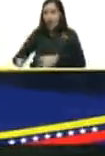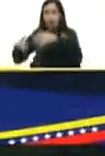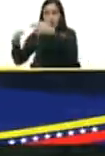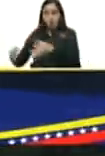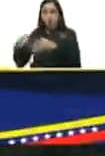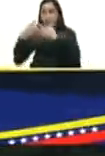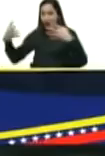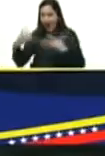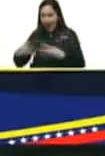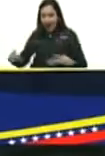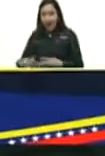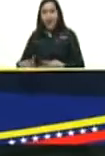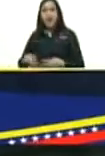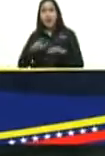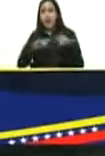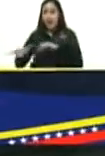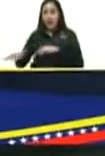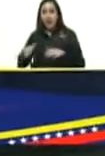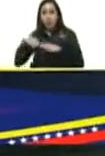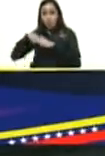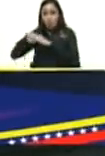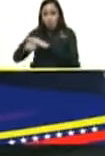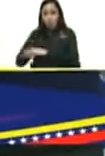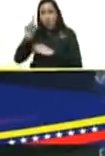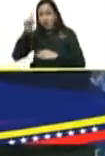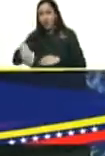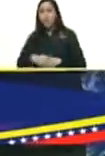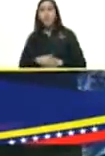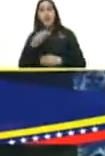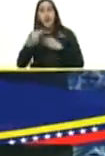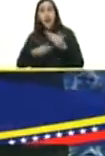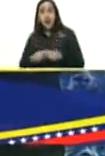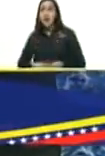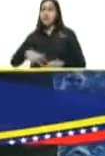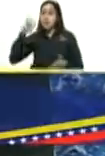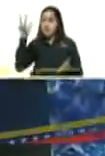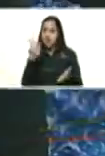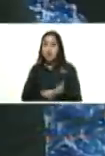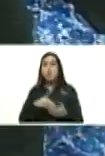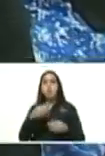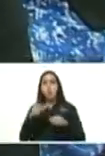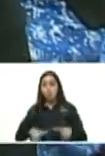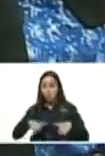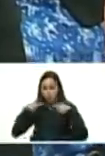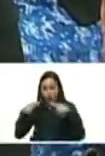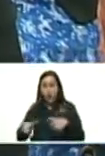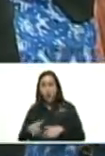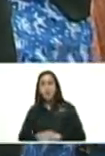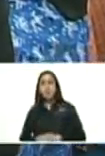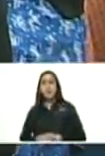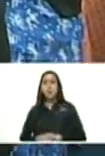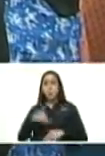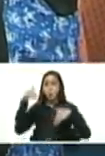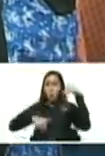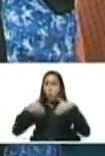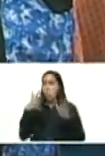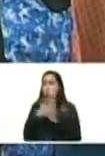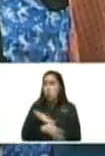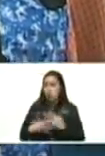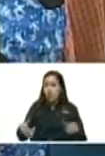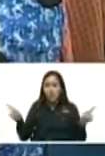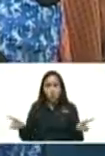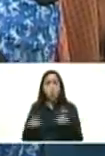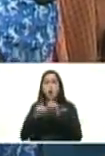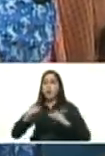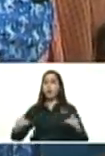máquina y levantan un acta diciendo certificado el número de votos físicos corresponde al